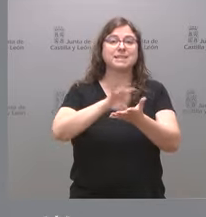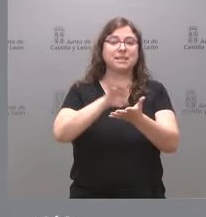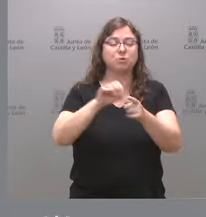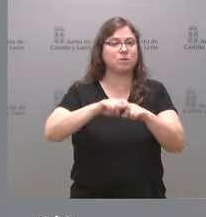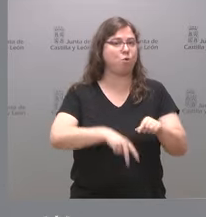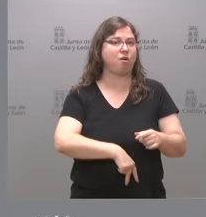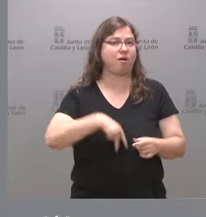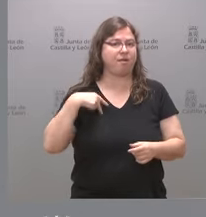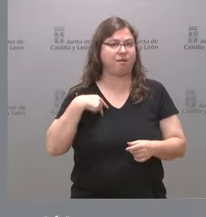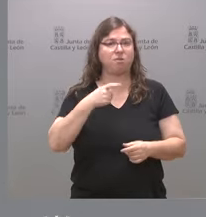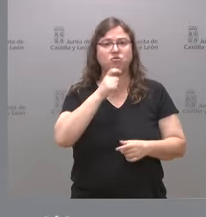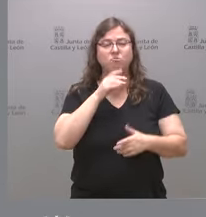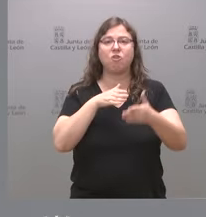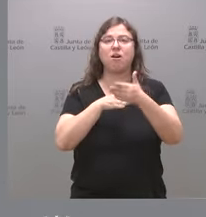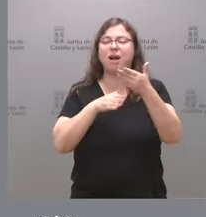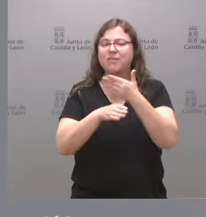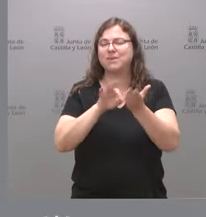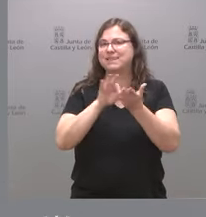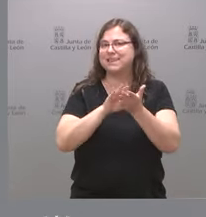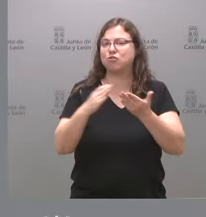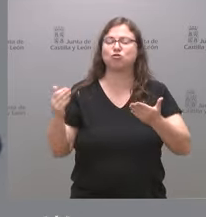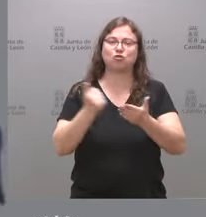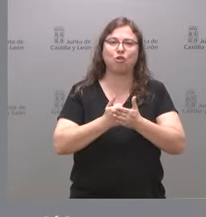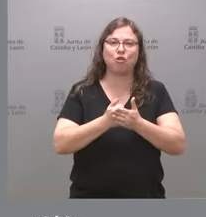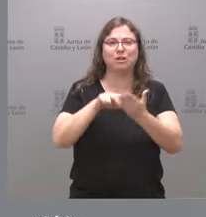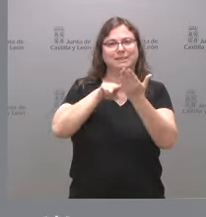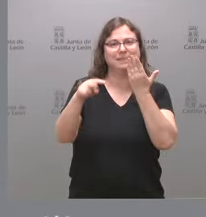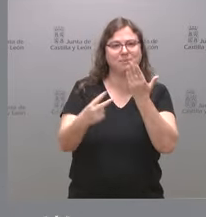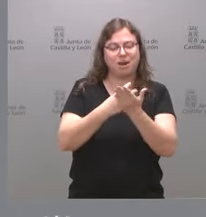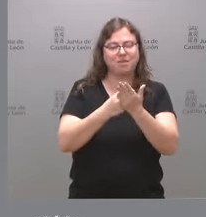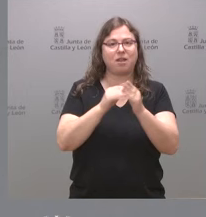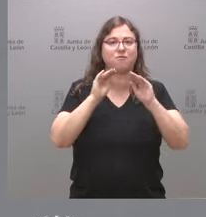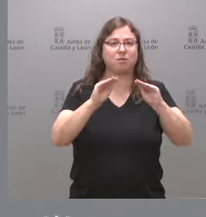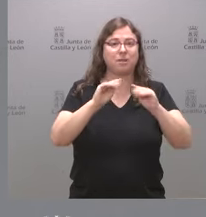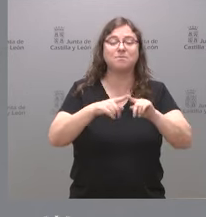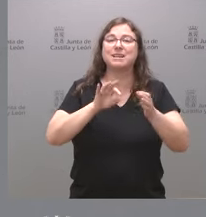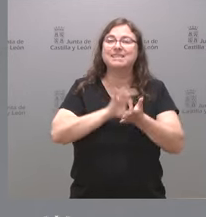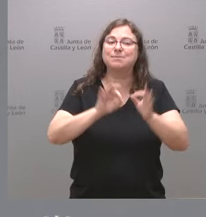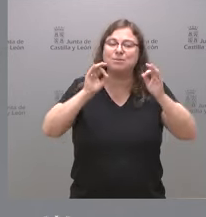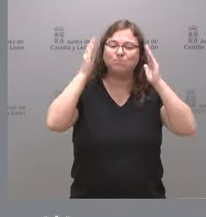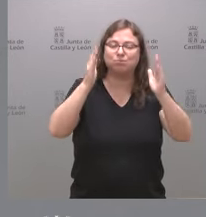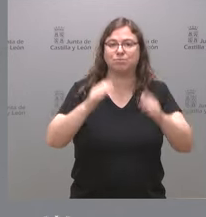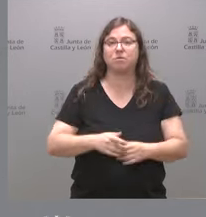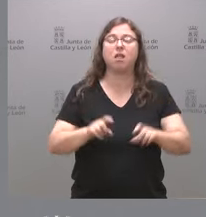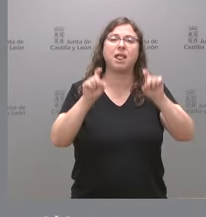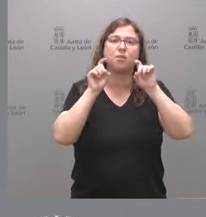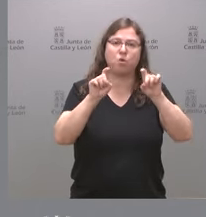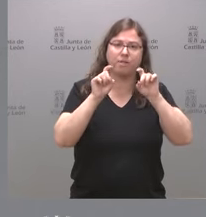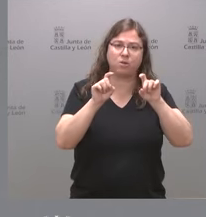general, a través de todos los servicios de información y de transparencia, y servicios muy especializados en los principales servicios públicos. en educación,